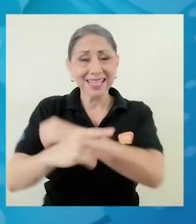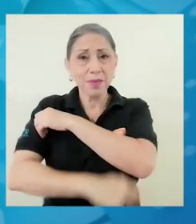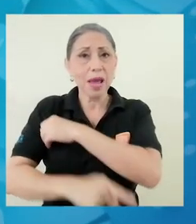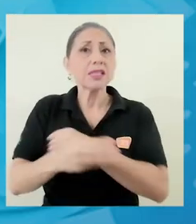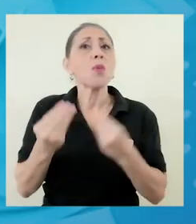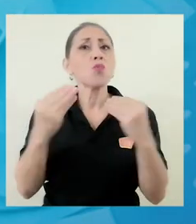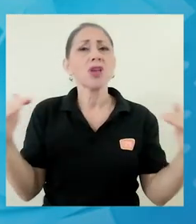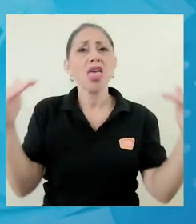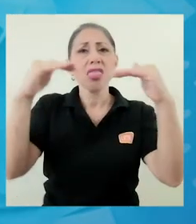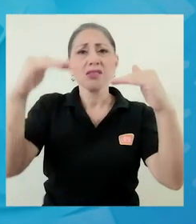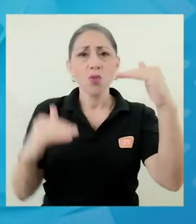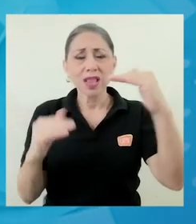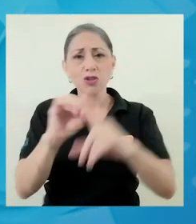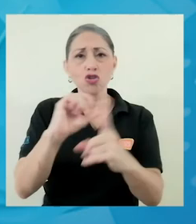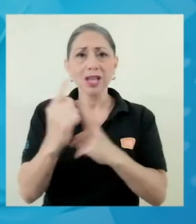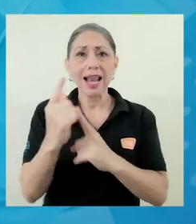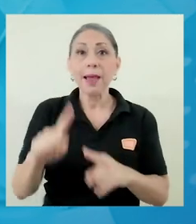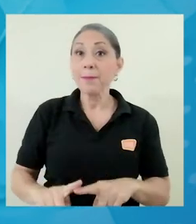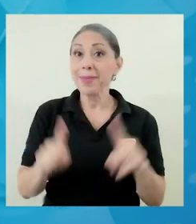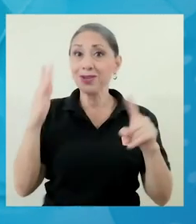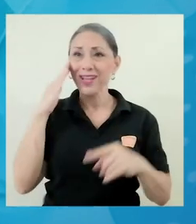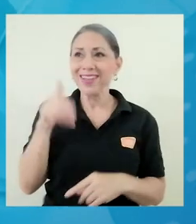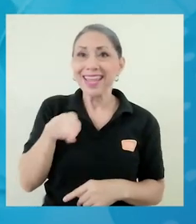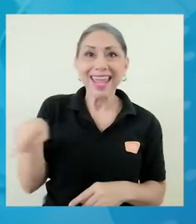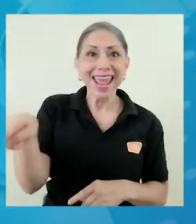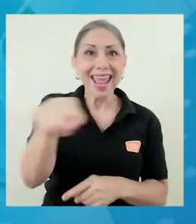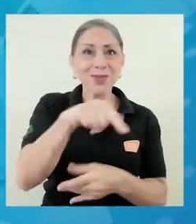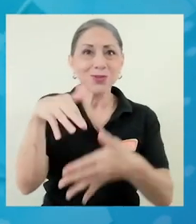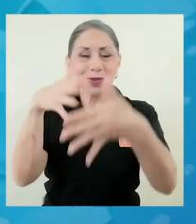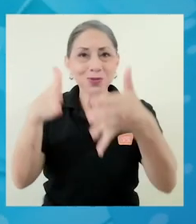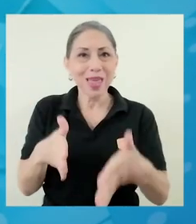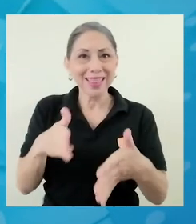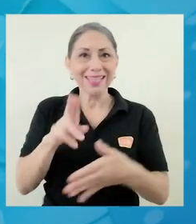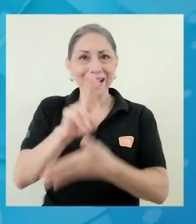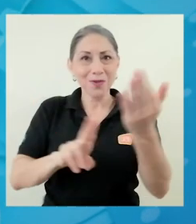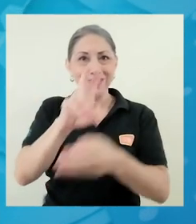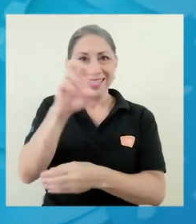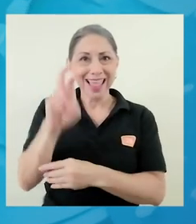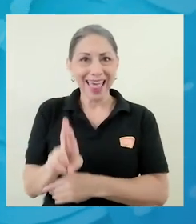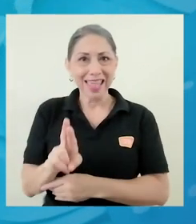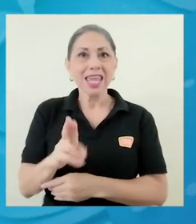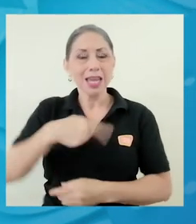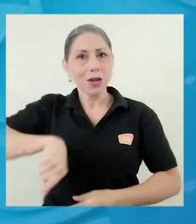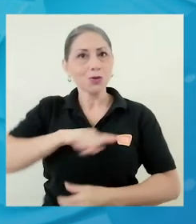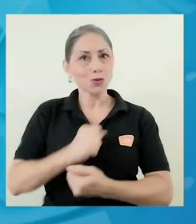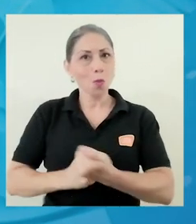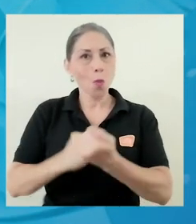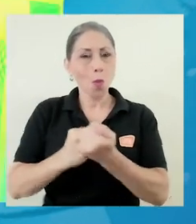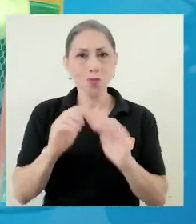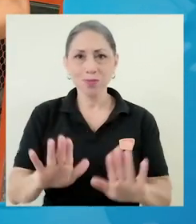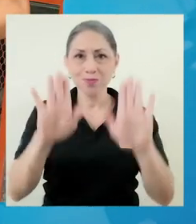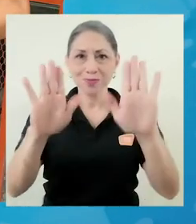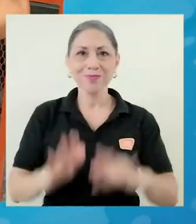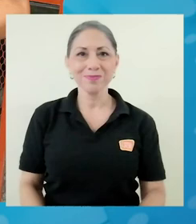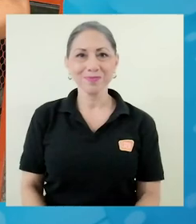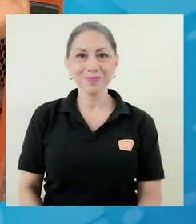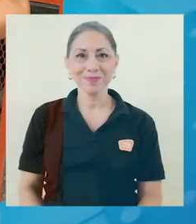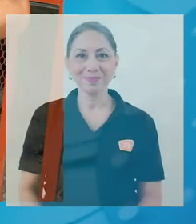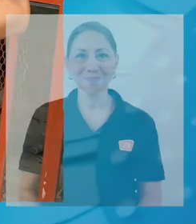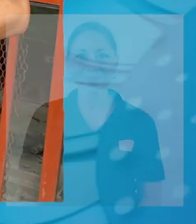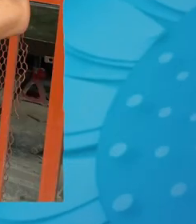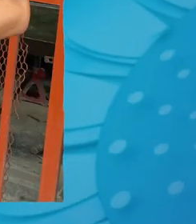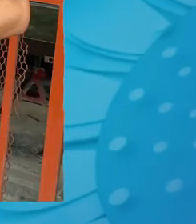social pero saber que son estudiantes de la uva y que les estamos aportando un poquito pues es una maravilla y